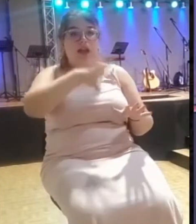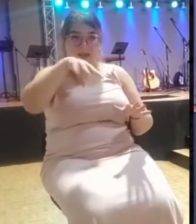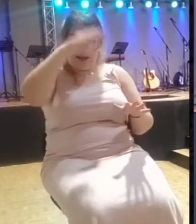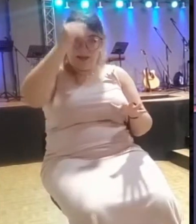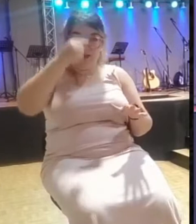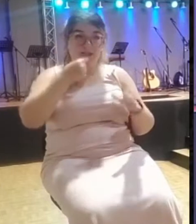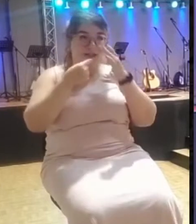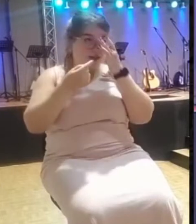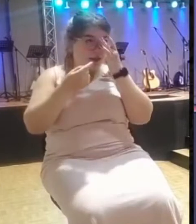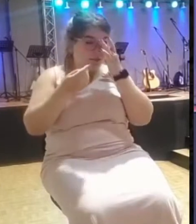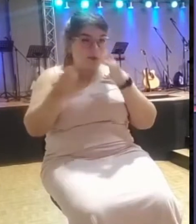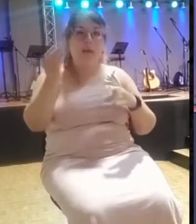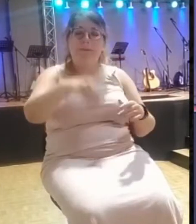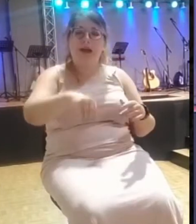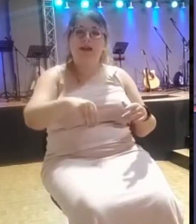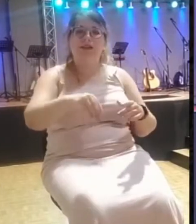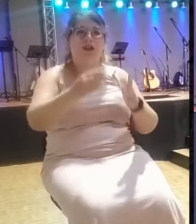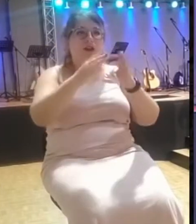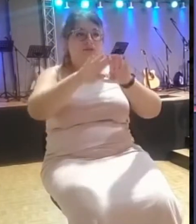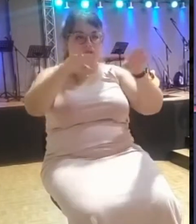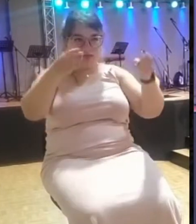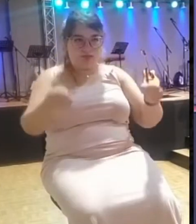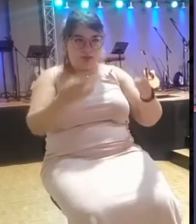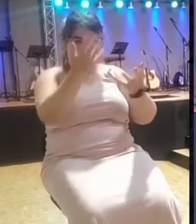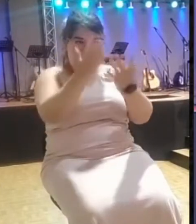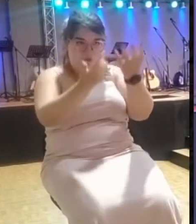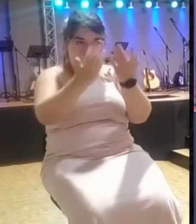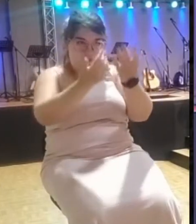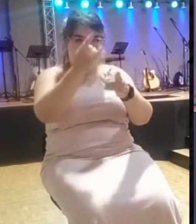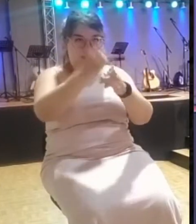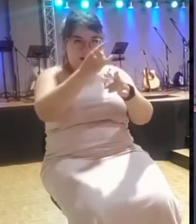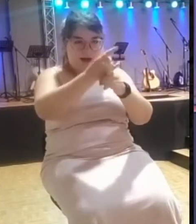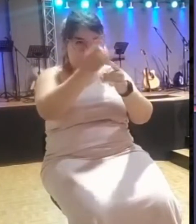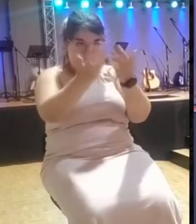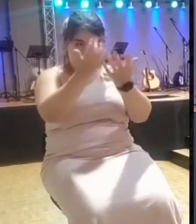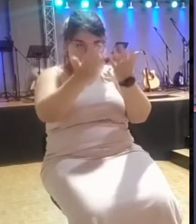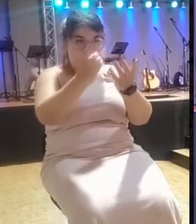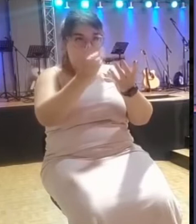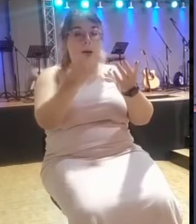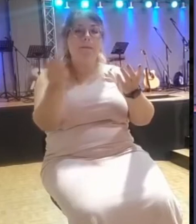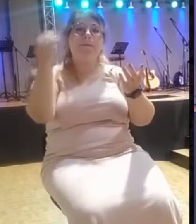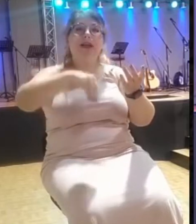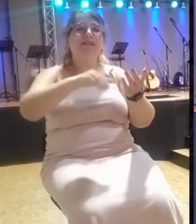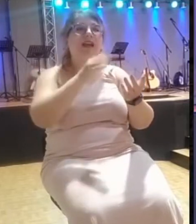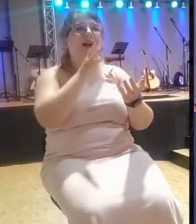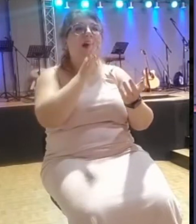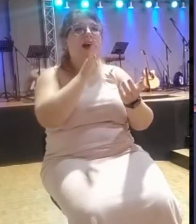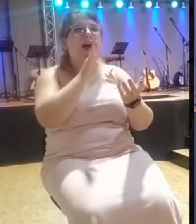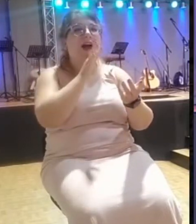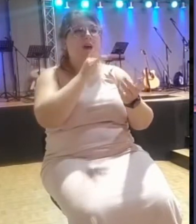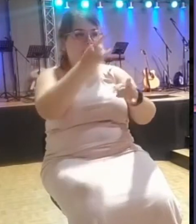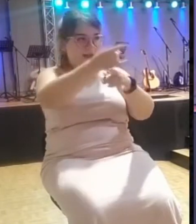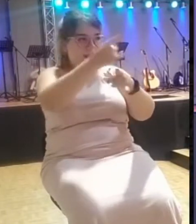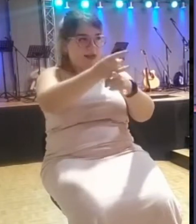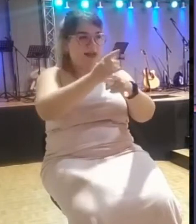solamente vamos a poner ahí la carne, sino que vamos a echar agua. Y venga agua, y venga